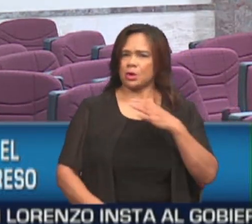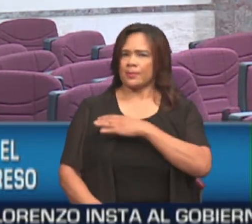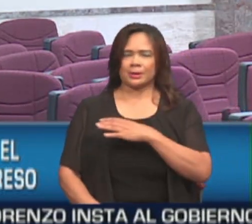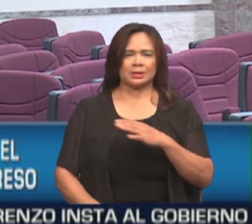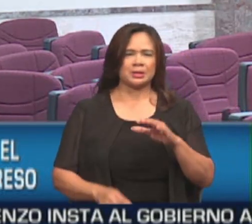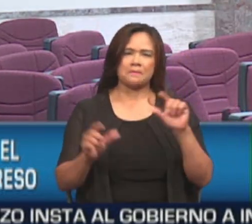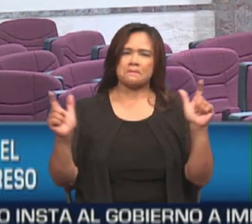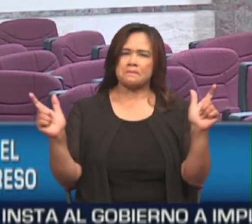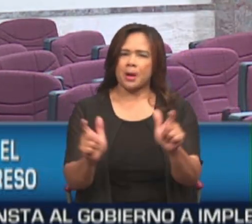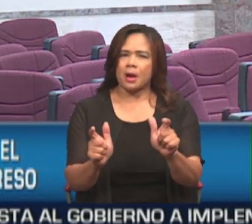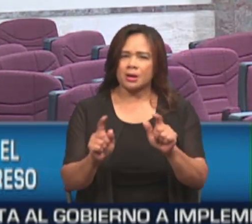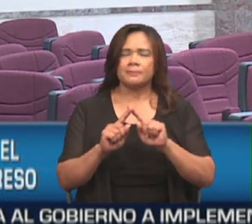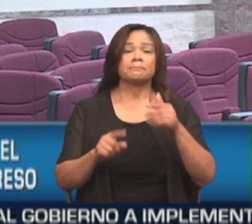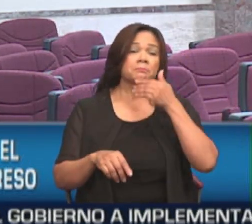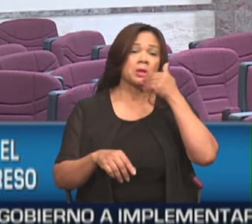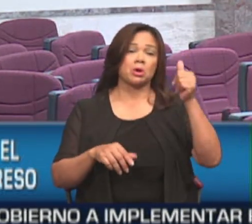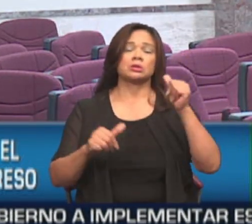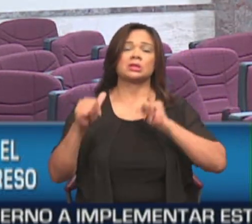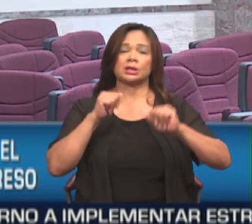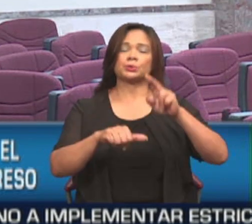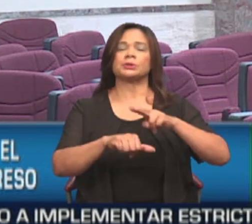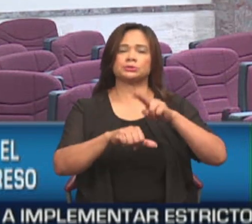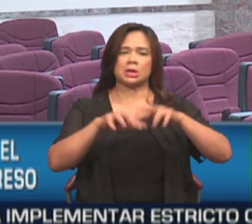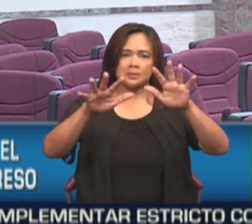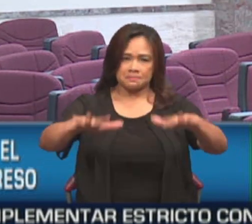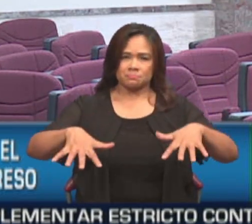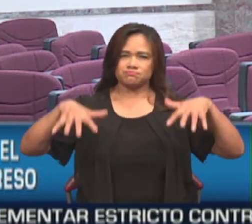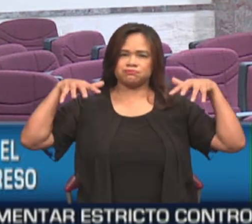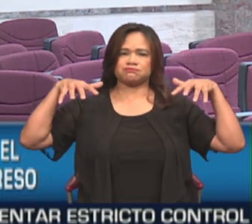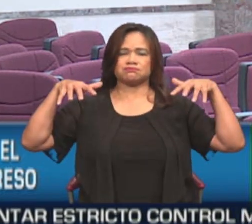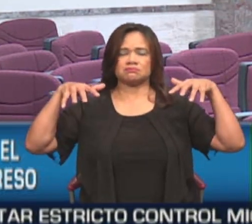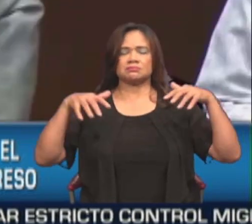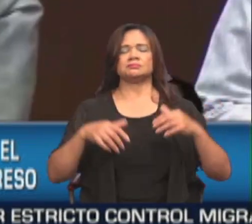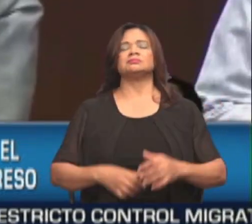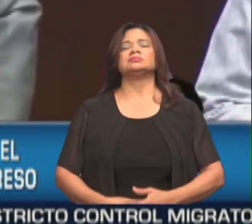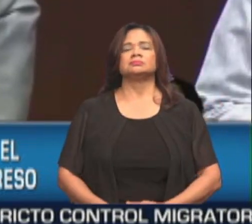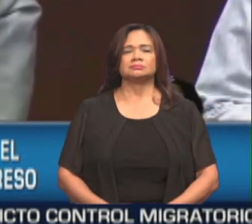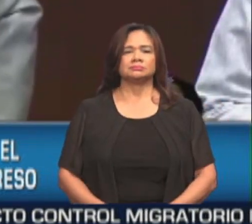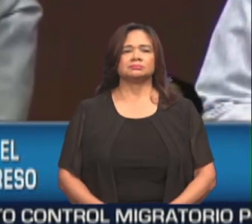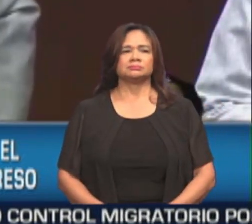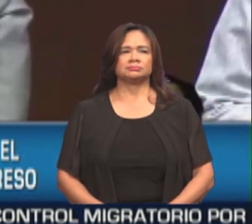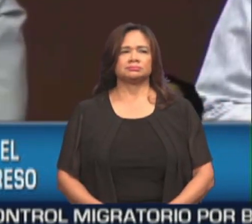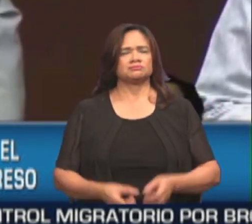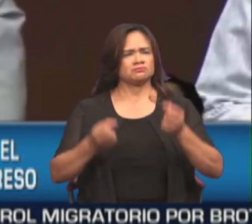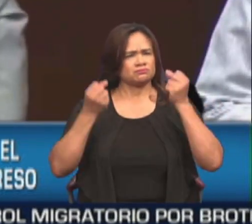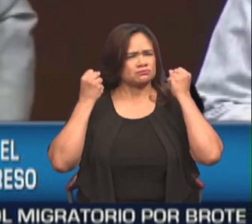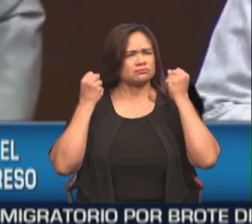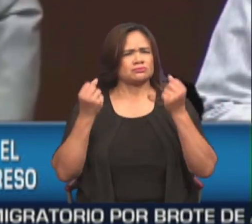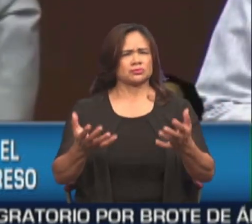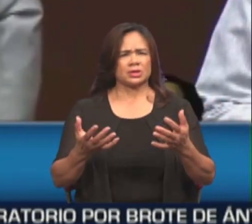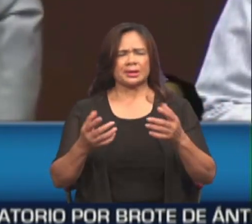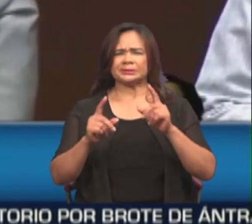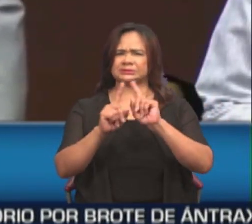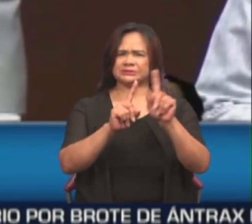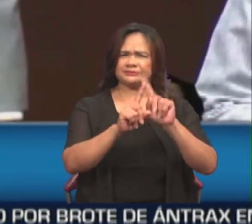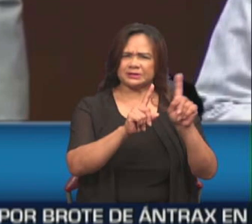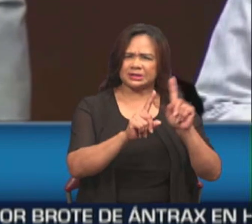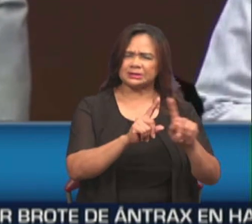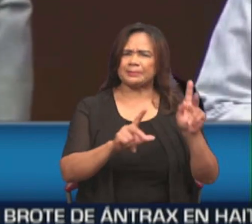Asamblea Nacional, el cual está siendo remodelado. Viene una gran cantidad de delegaciones